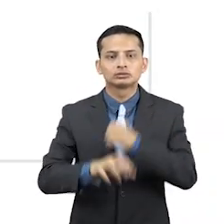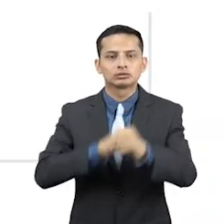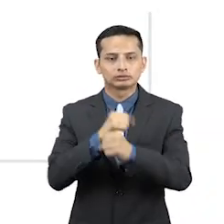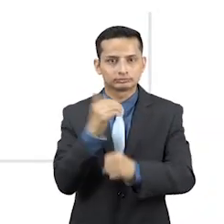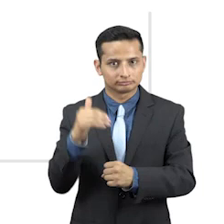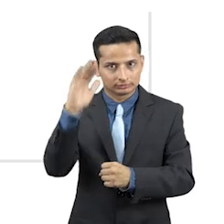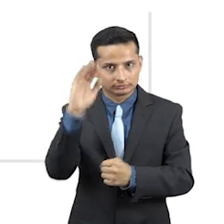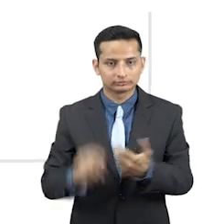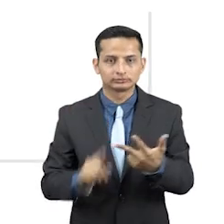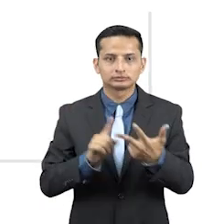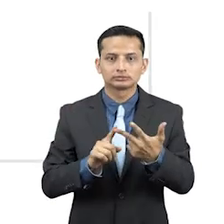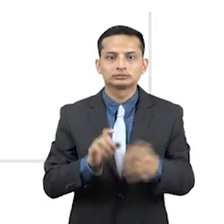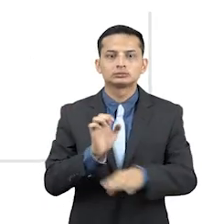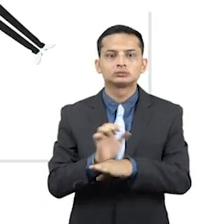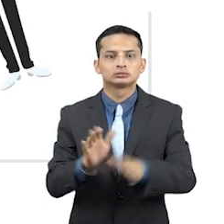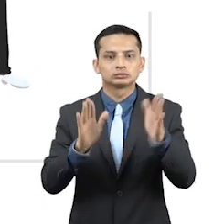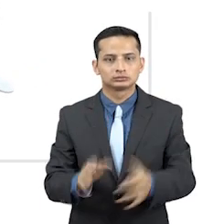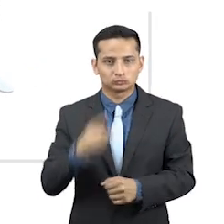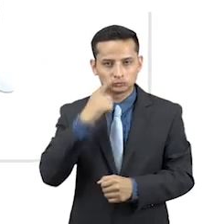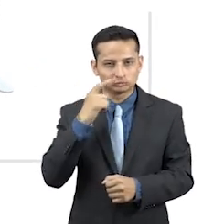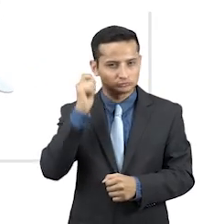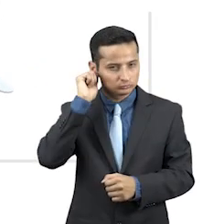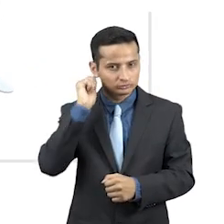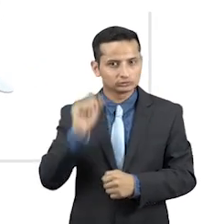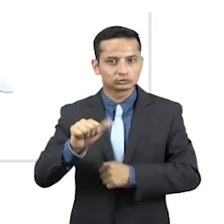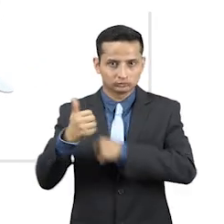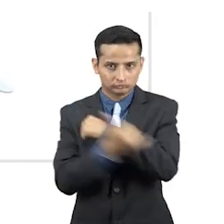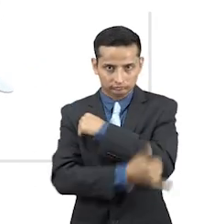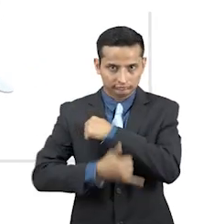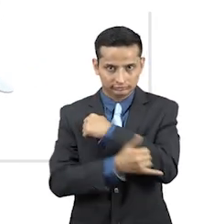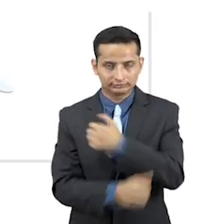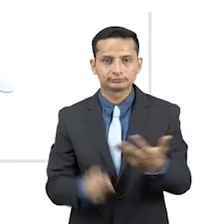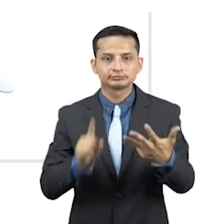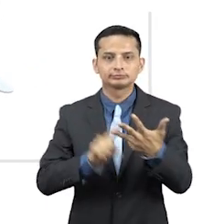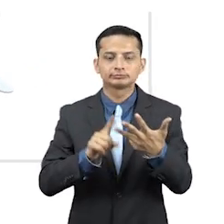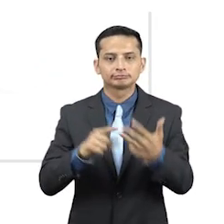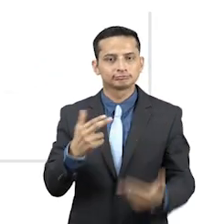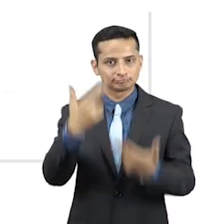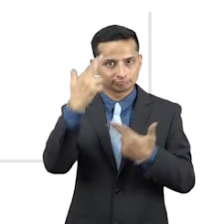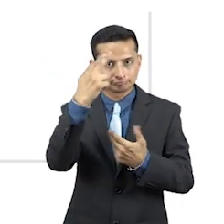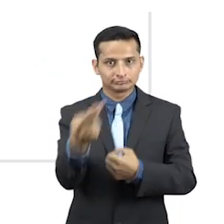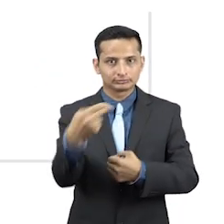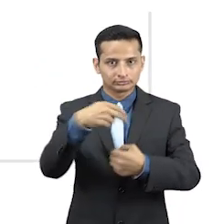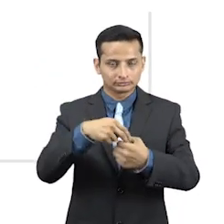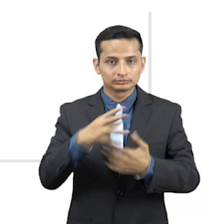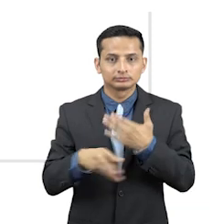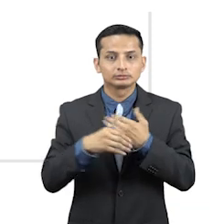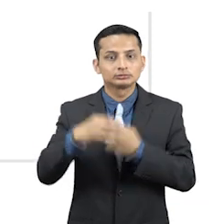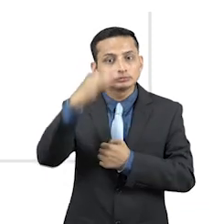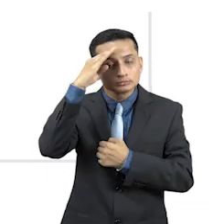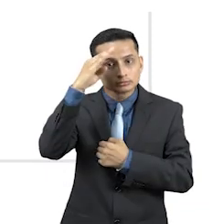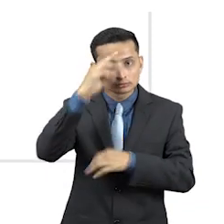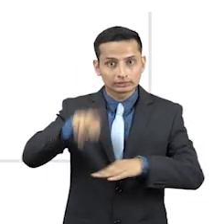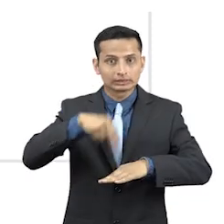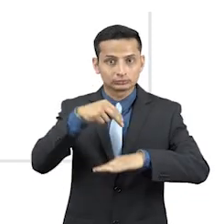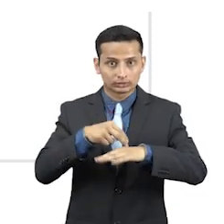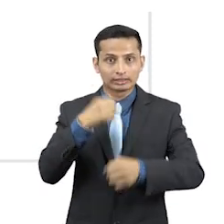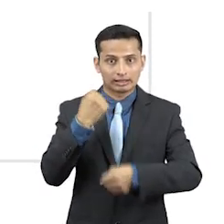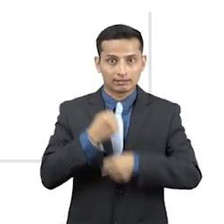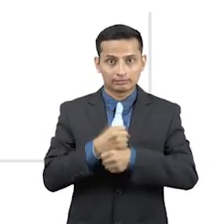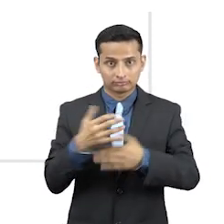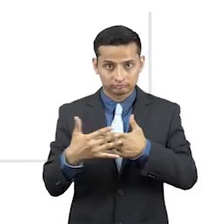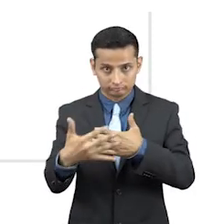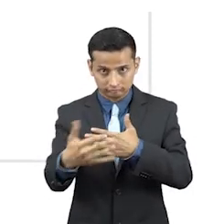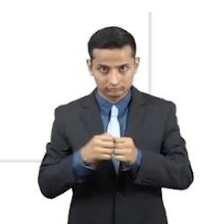mayores de 65 años, ecuatorianas y ecuatorianos que habitan en el exterior, integrantes de las Fuerzas Armadas y Policía